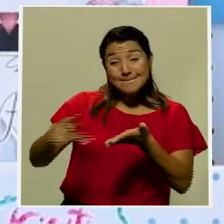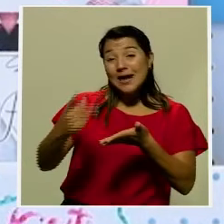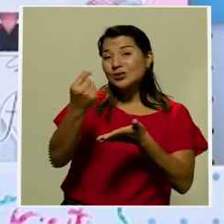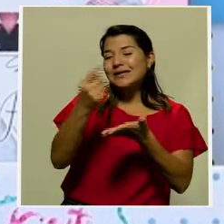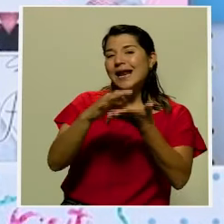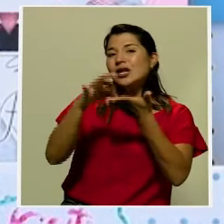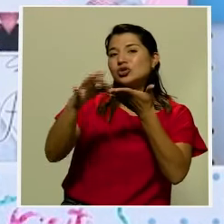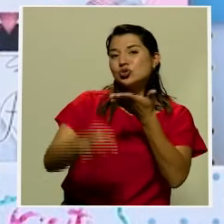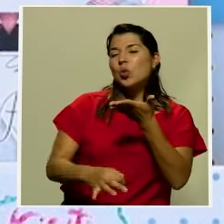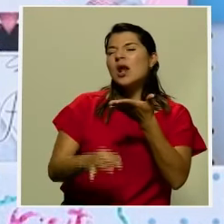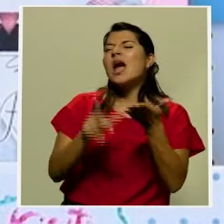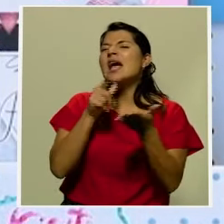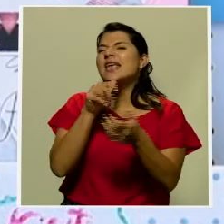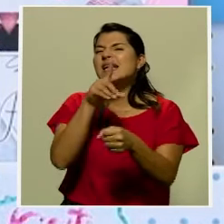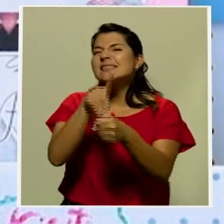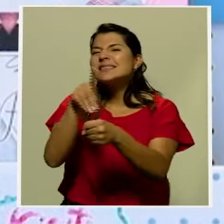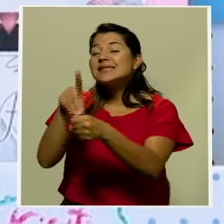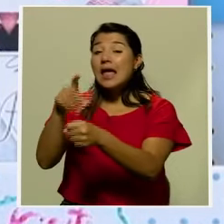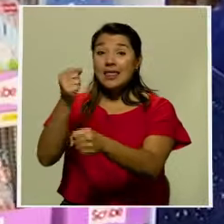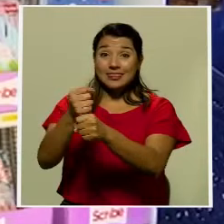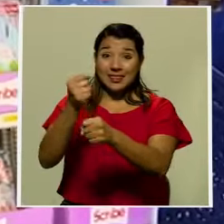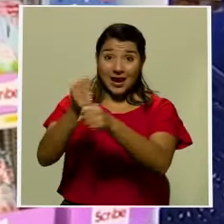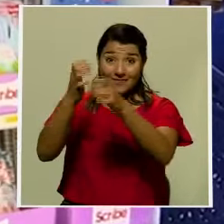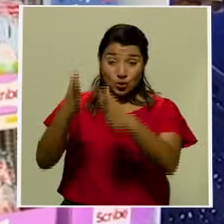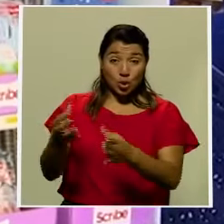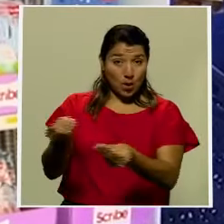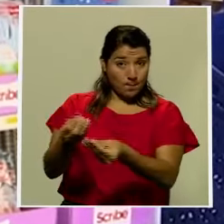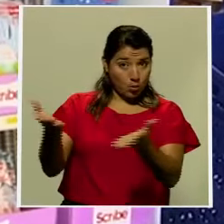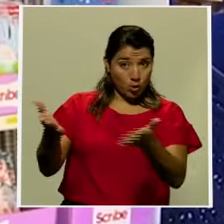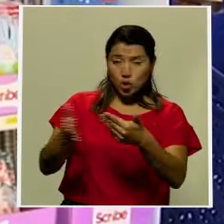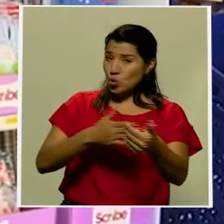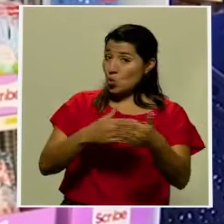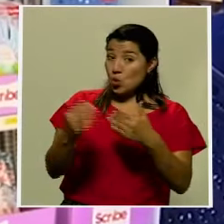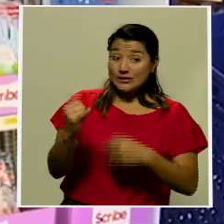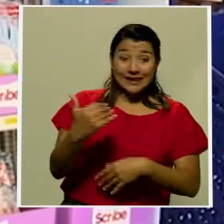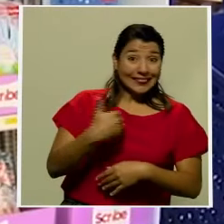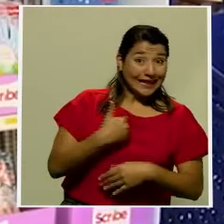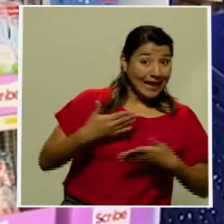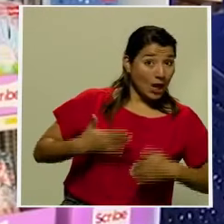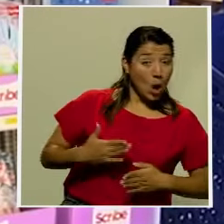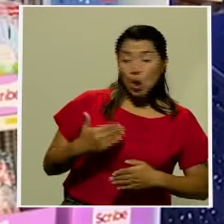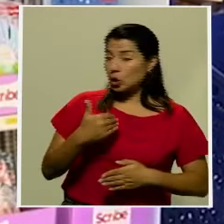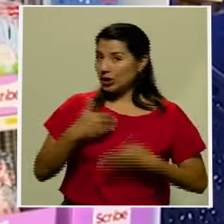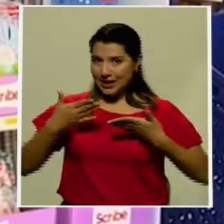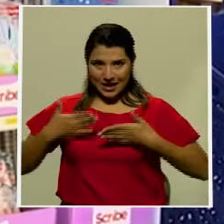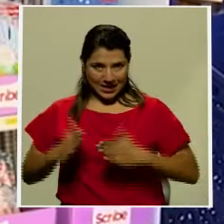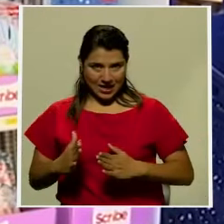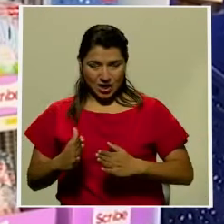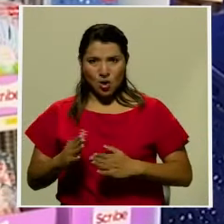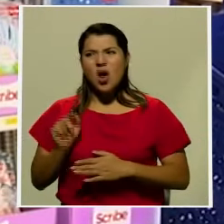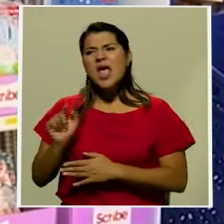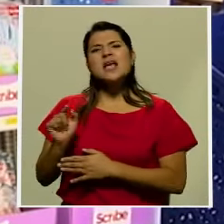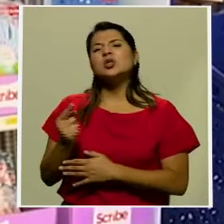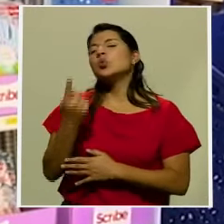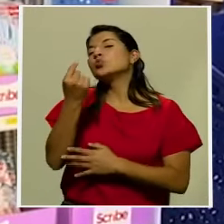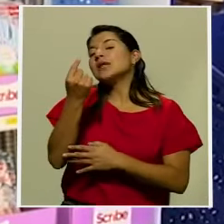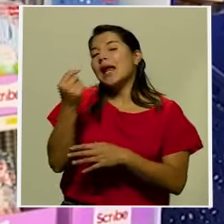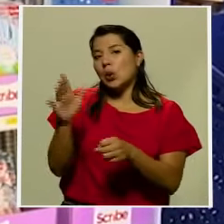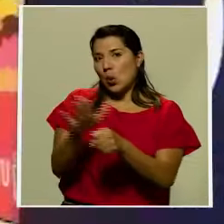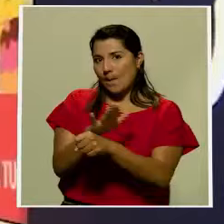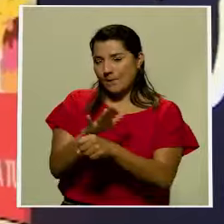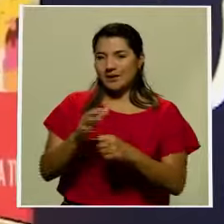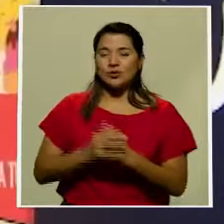escolar lo reciben los empleados públicos independientemente de que tengan hijos o no y corresponde al monto de un salario completo.